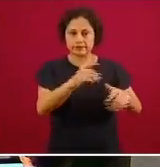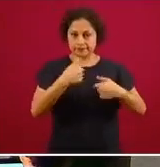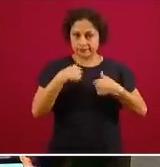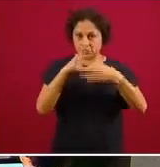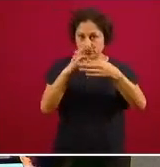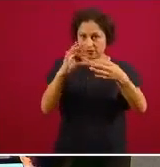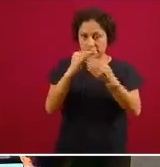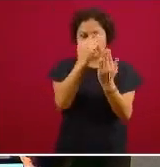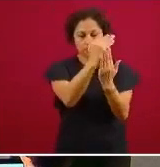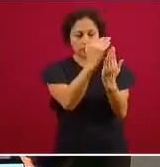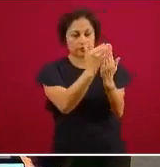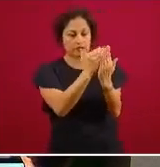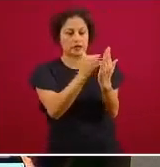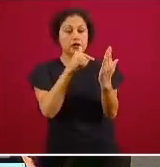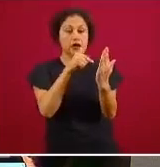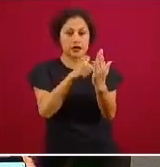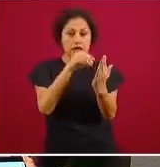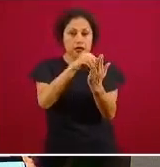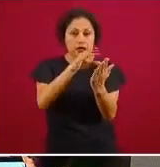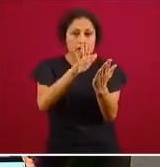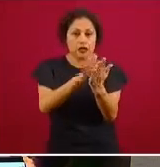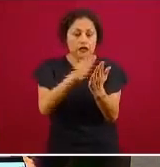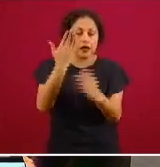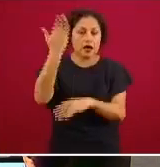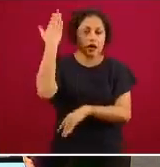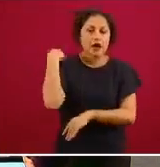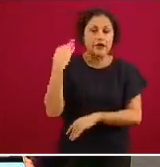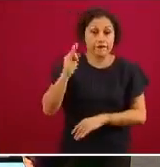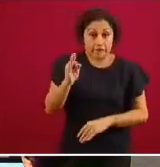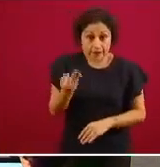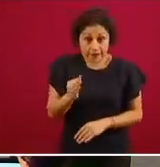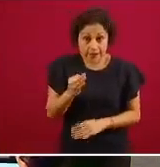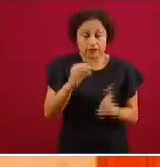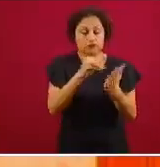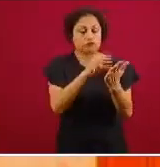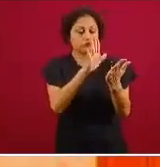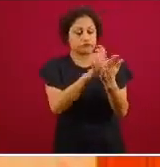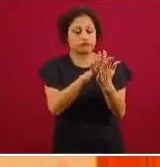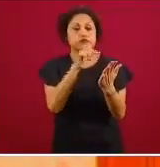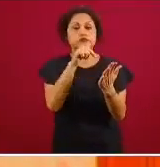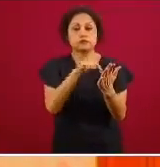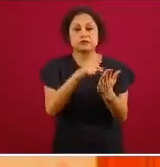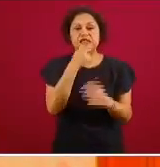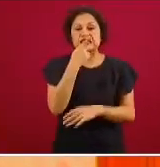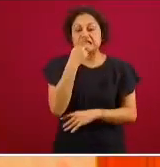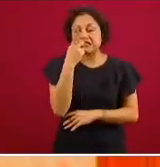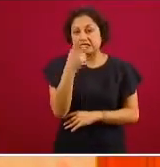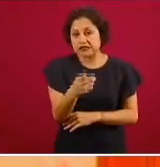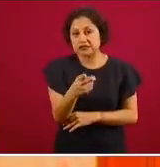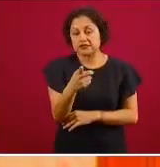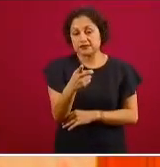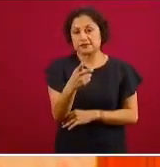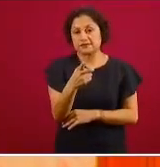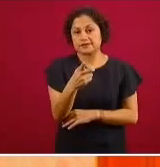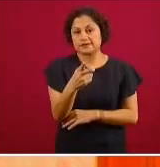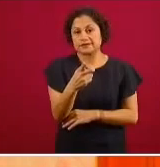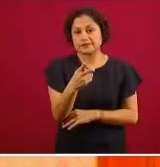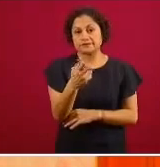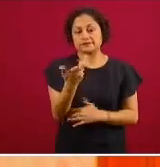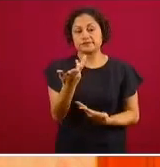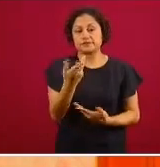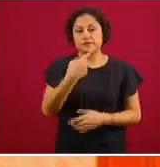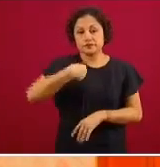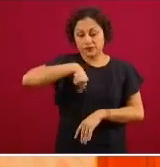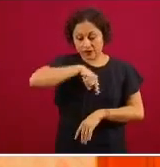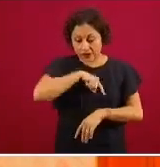epidemiológica desde febrero lo que se hace en estos casos es que se establece una dictaminación por